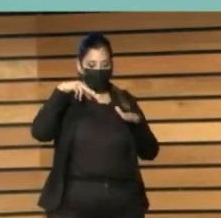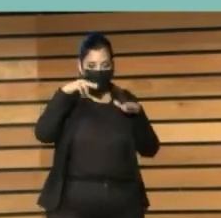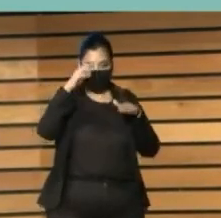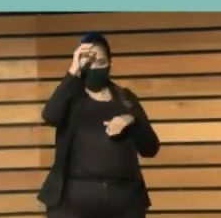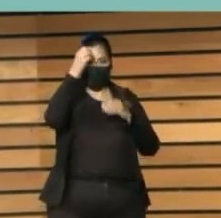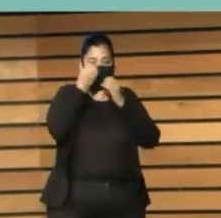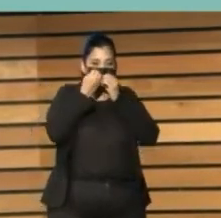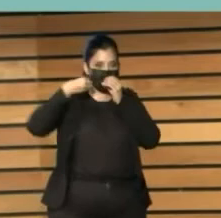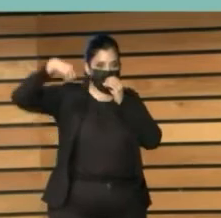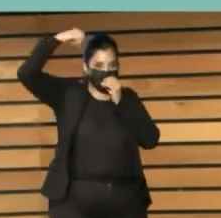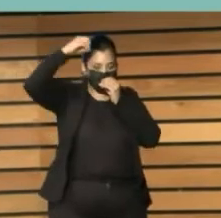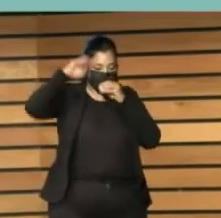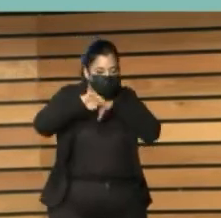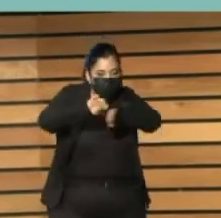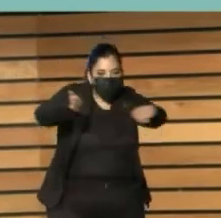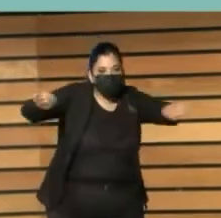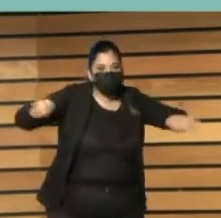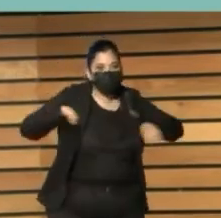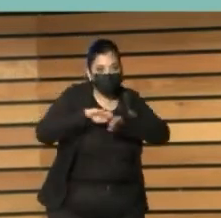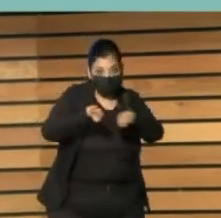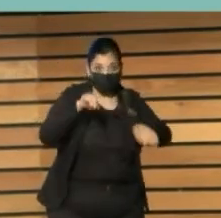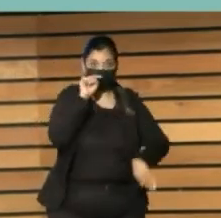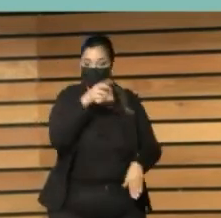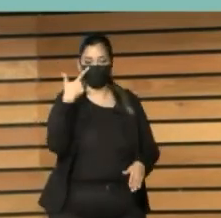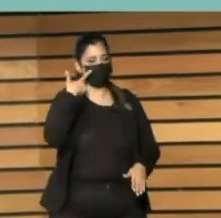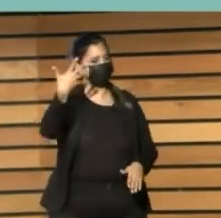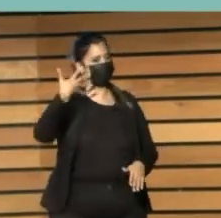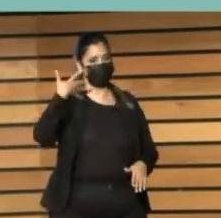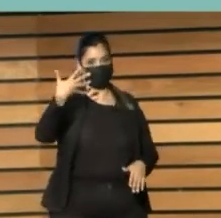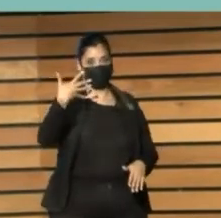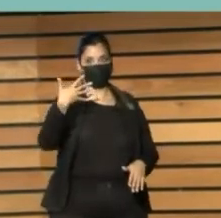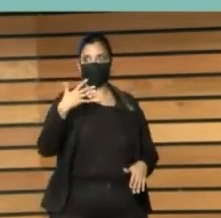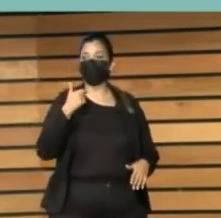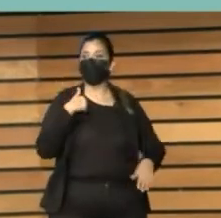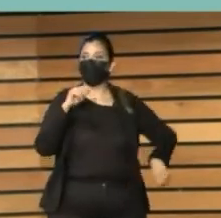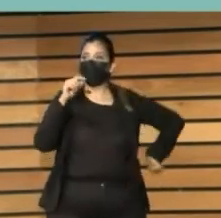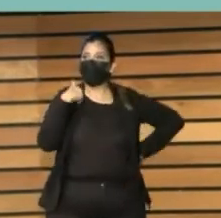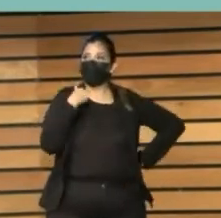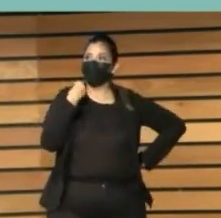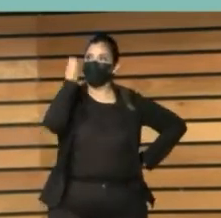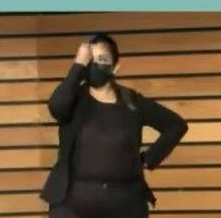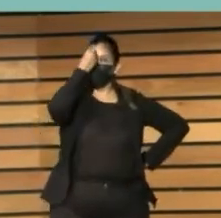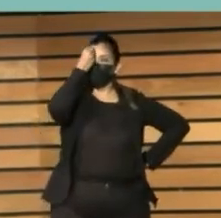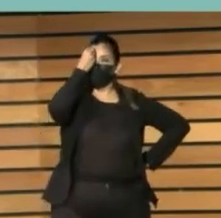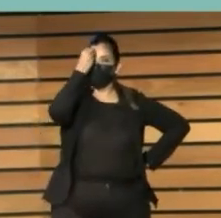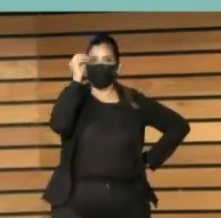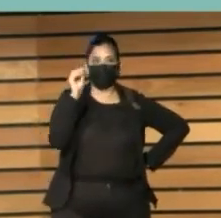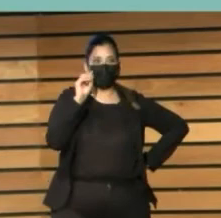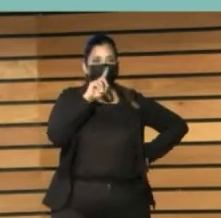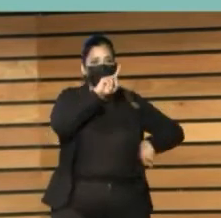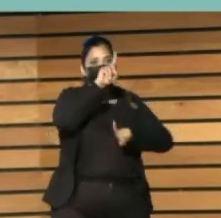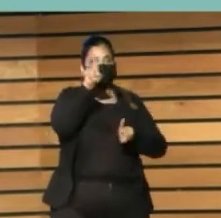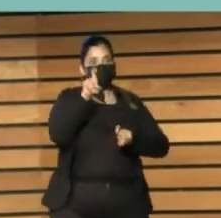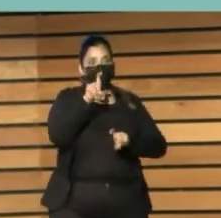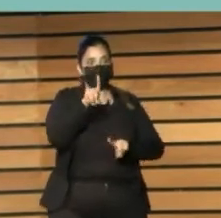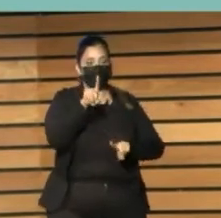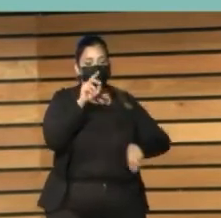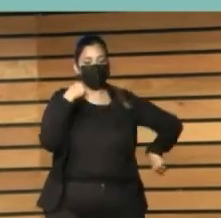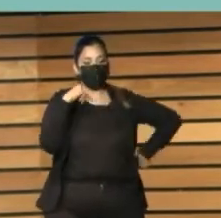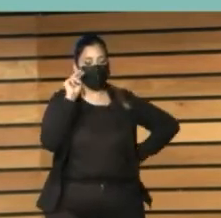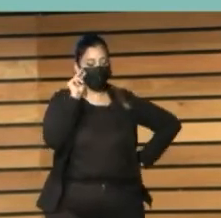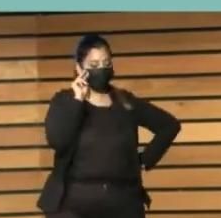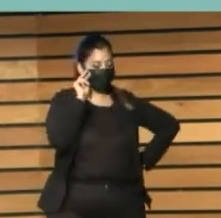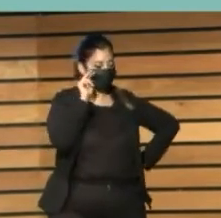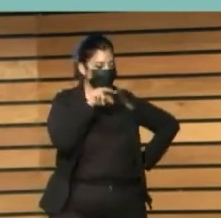Europa. Y allí tuve la gran pregunta. ¿Qué animal visualizo cuando